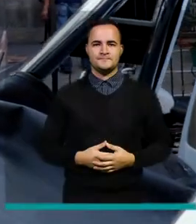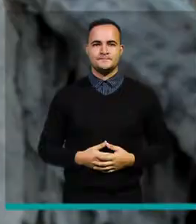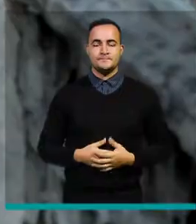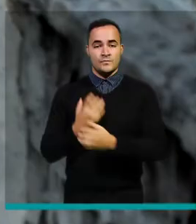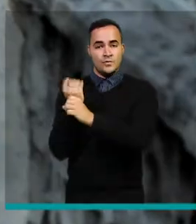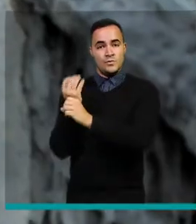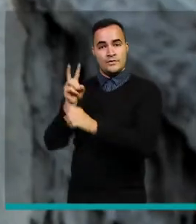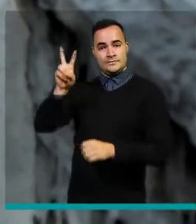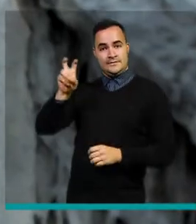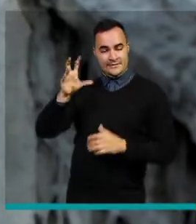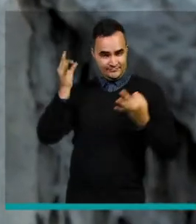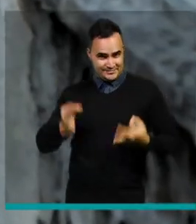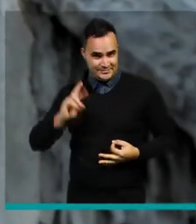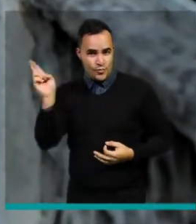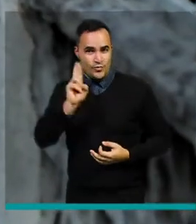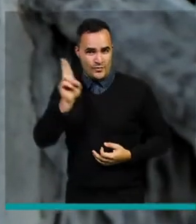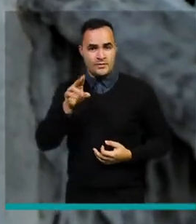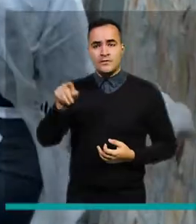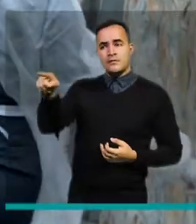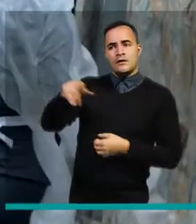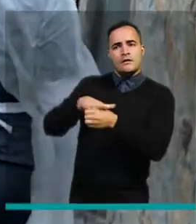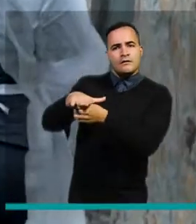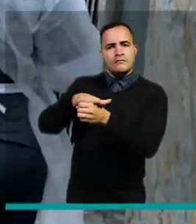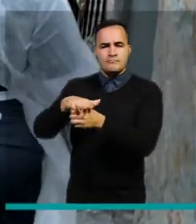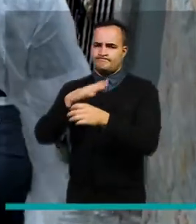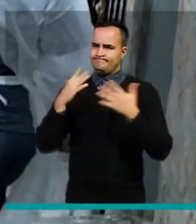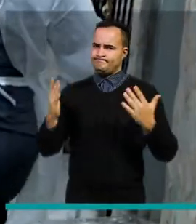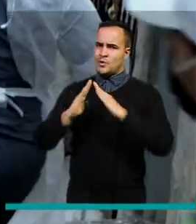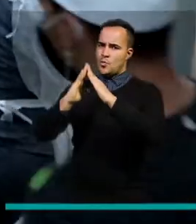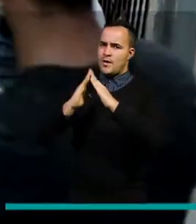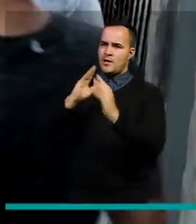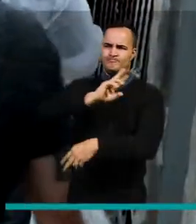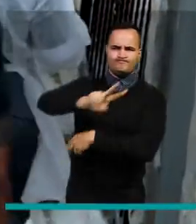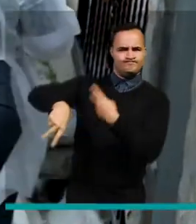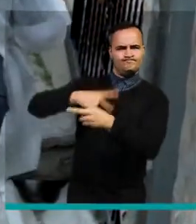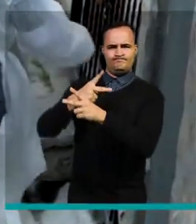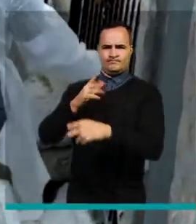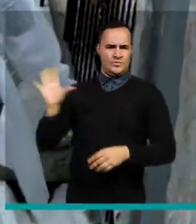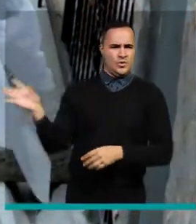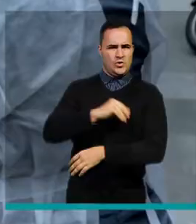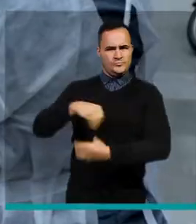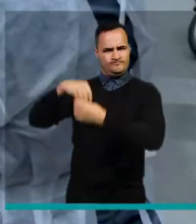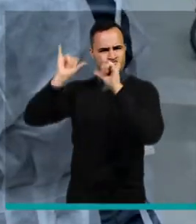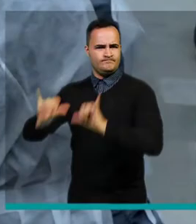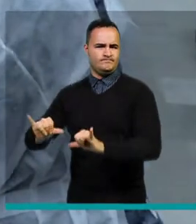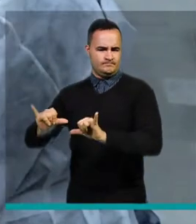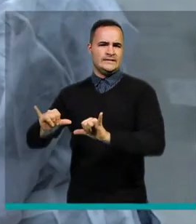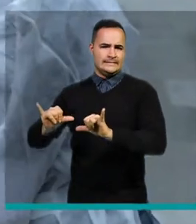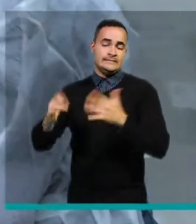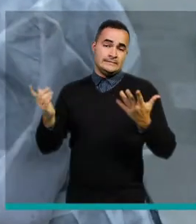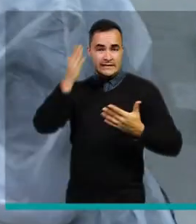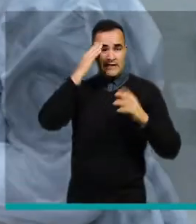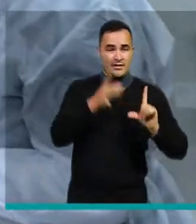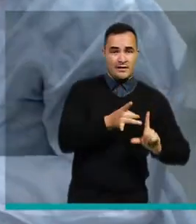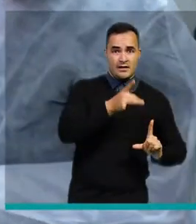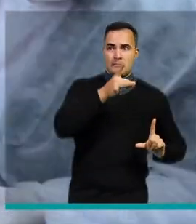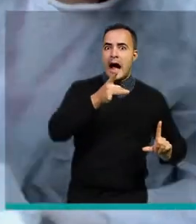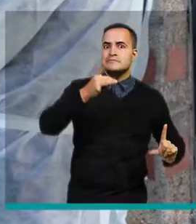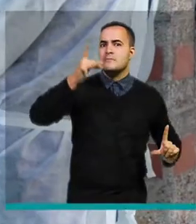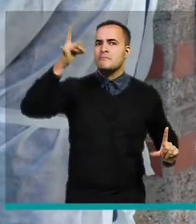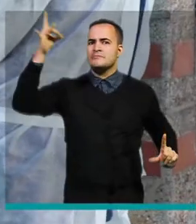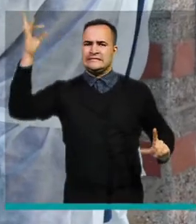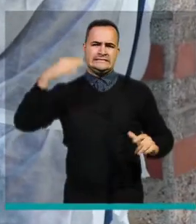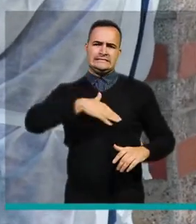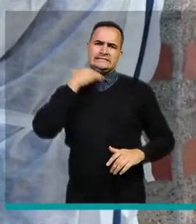La Comuna 7, Robledo, continúa en estado de cuidado total con el fin de evitar que la curva de contagios siguiera creciendo de